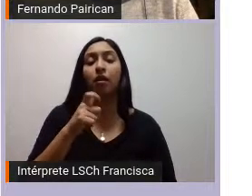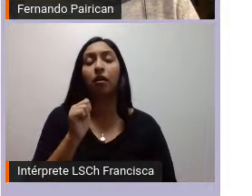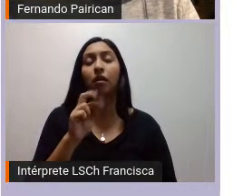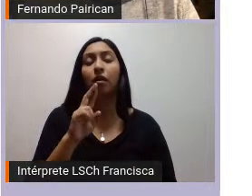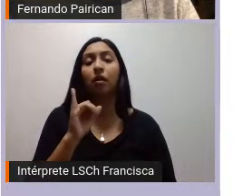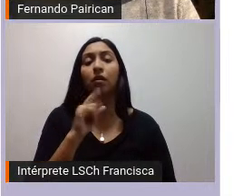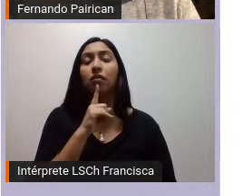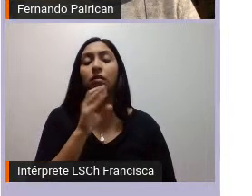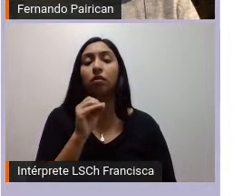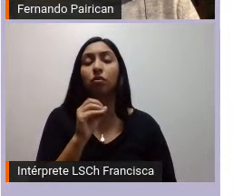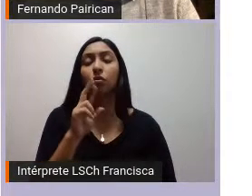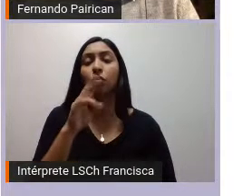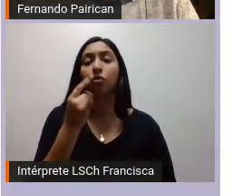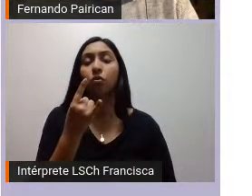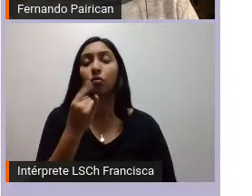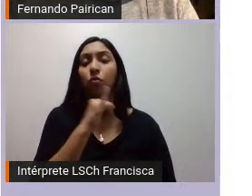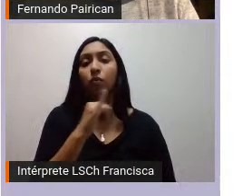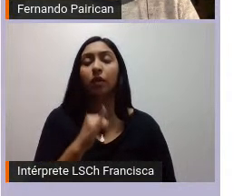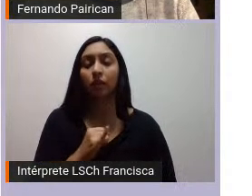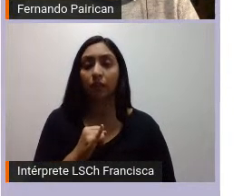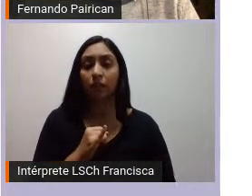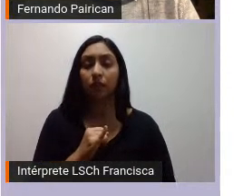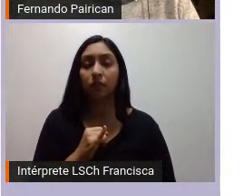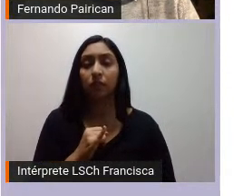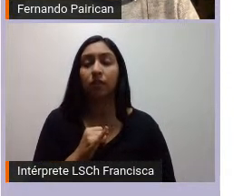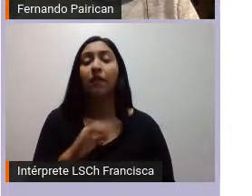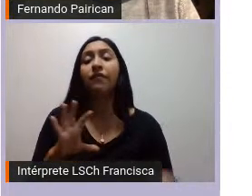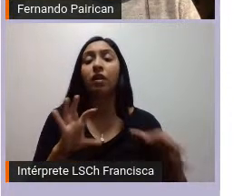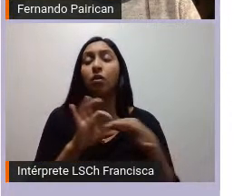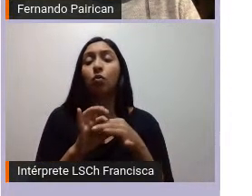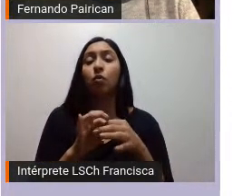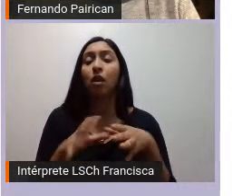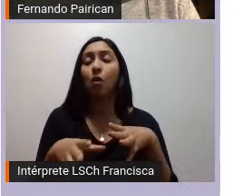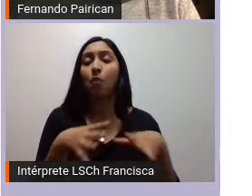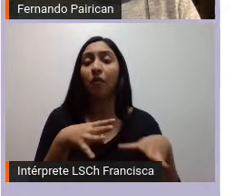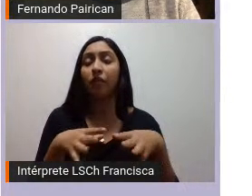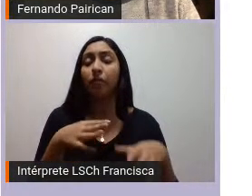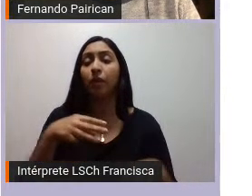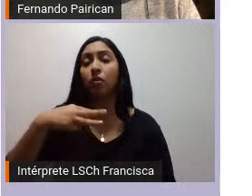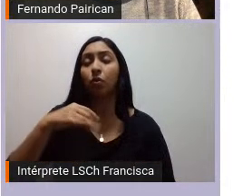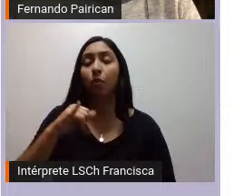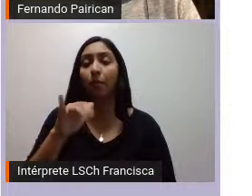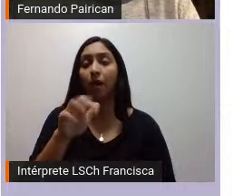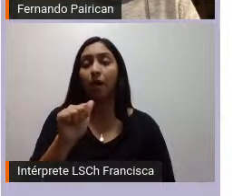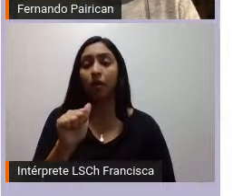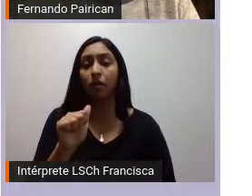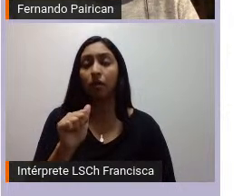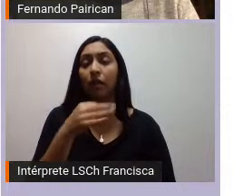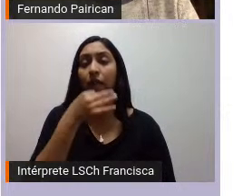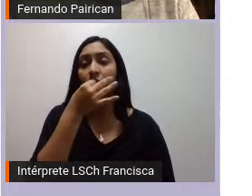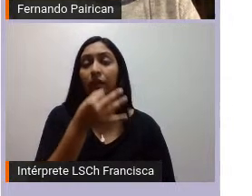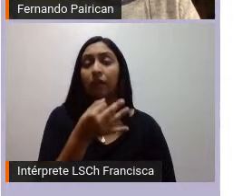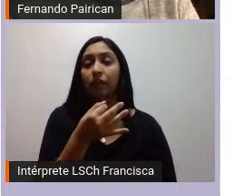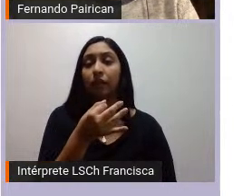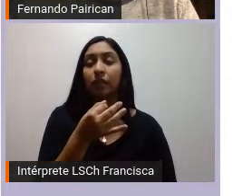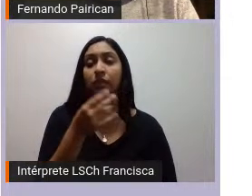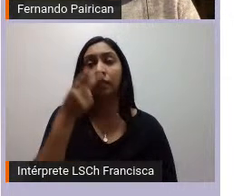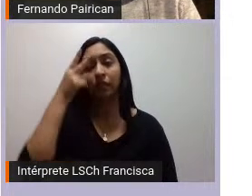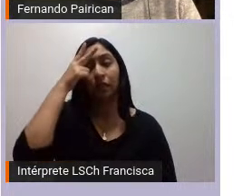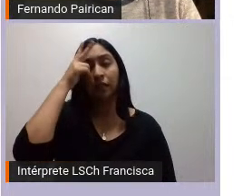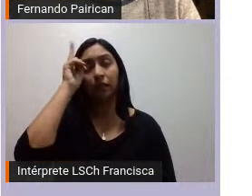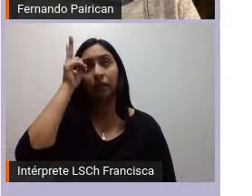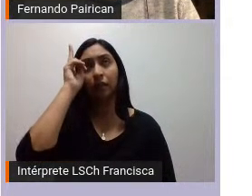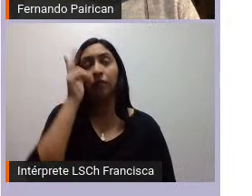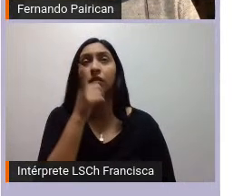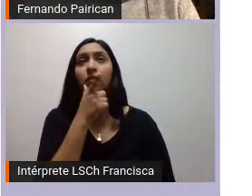maya tanto en Guatemala como en México señala que los indígenas se encontraban en una encrucijada debido